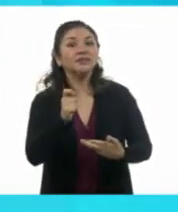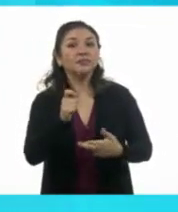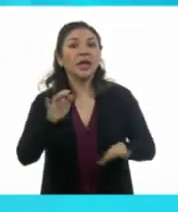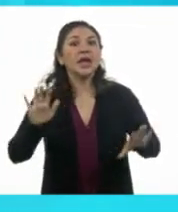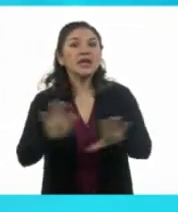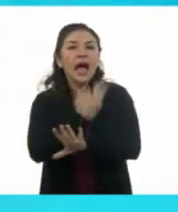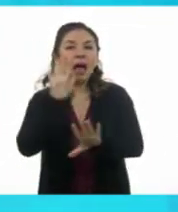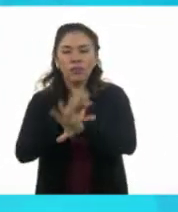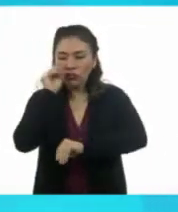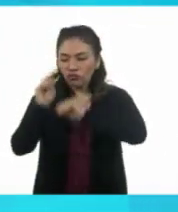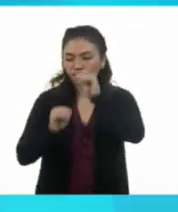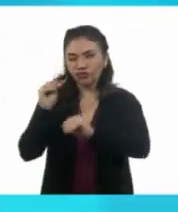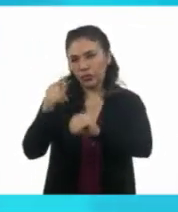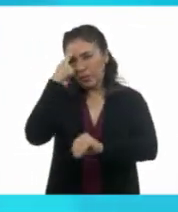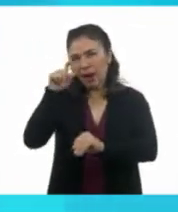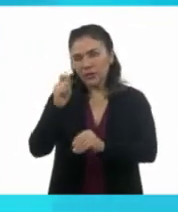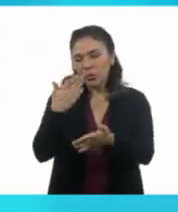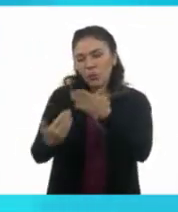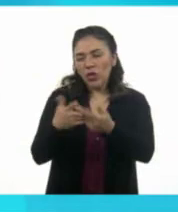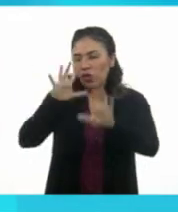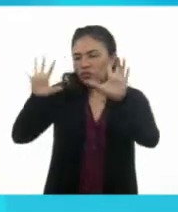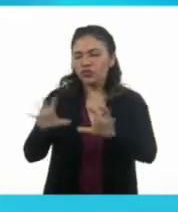realidad aumentada. ¡Oh!